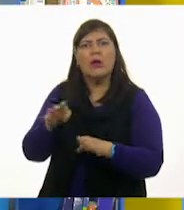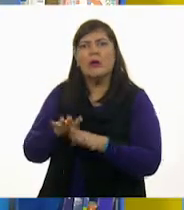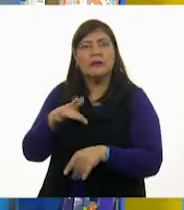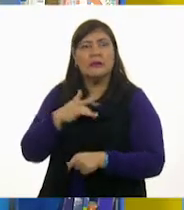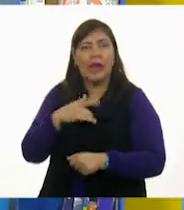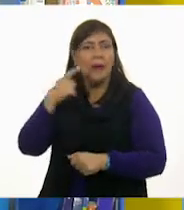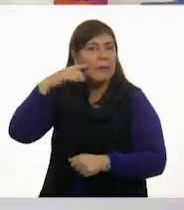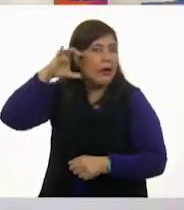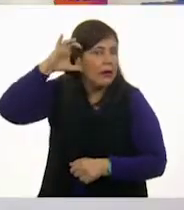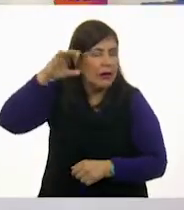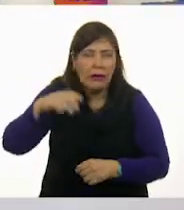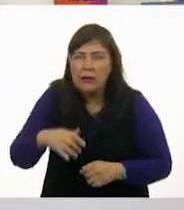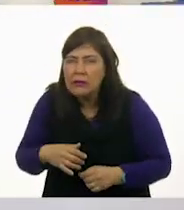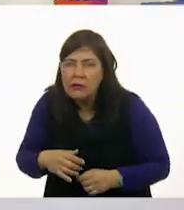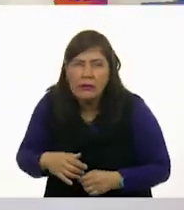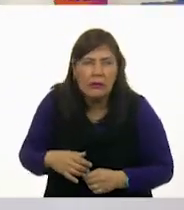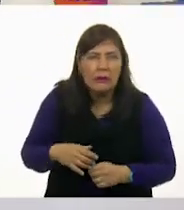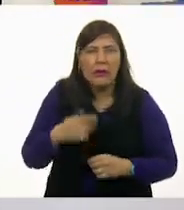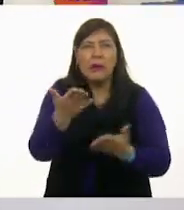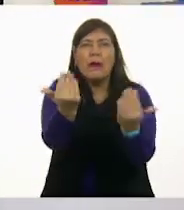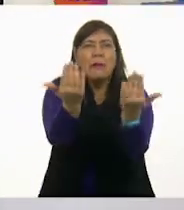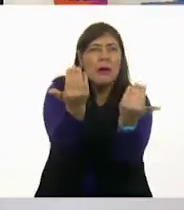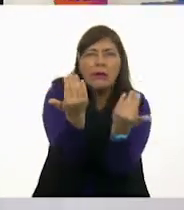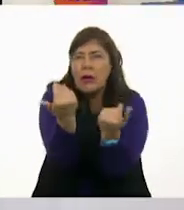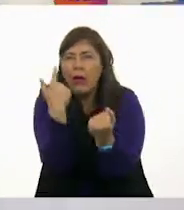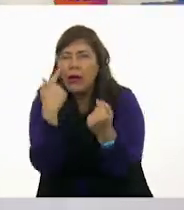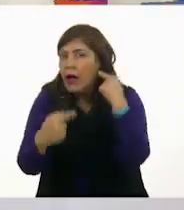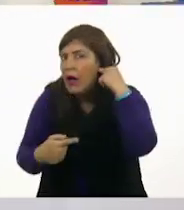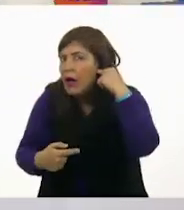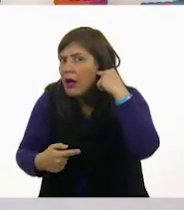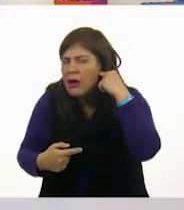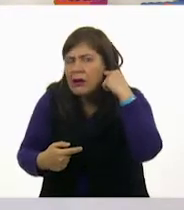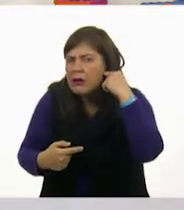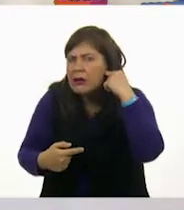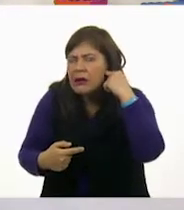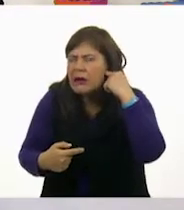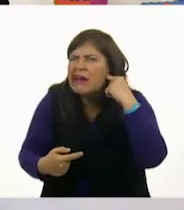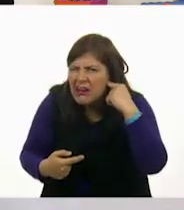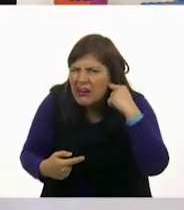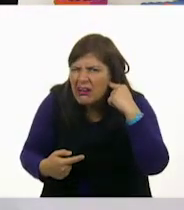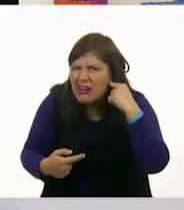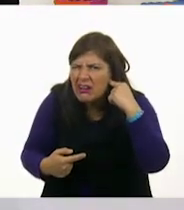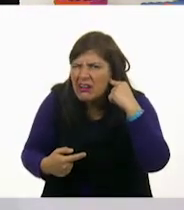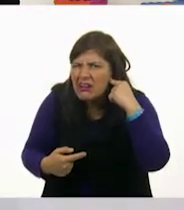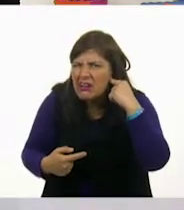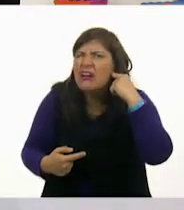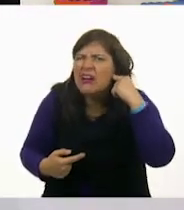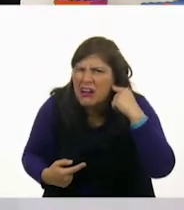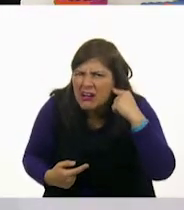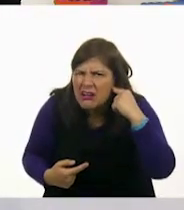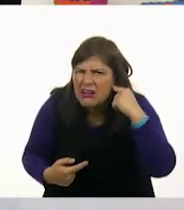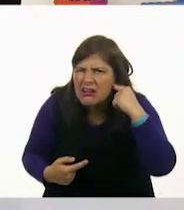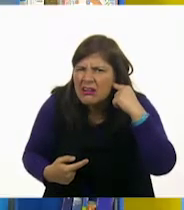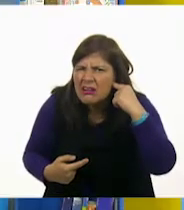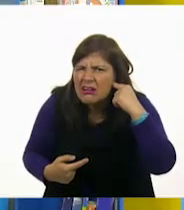Ah. No, no, no, no, escucho. Más fuerte, más fuerte. Grítele, grítele. ¿Cómo? ¿Cómo?